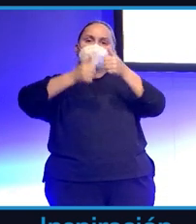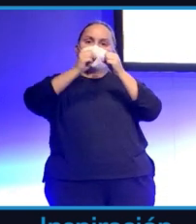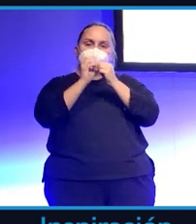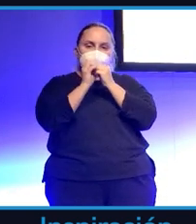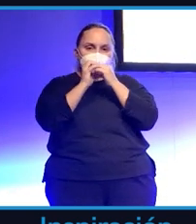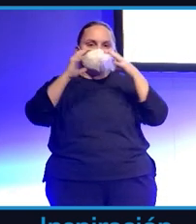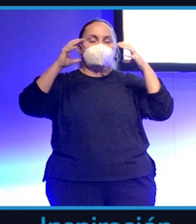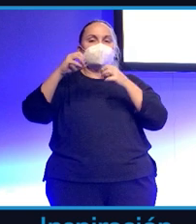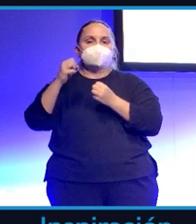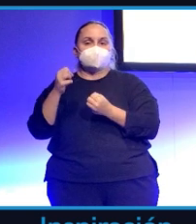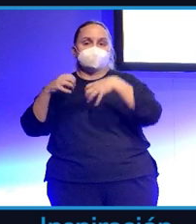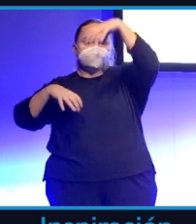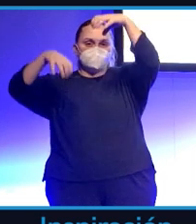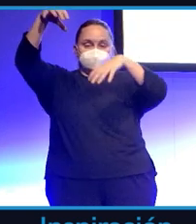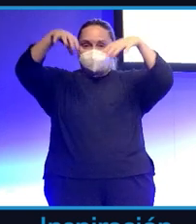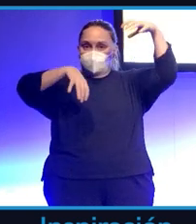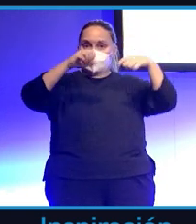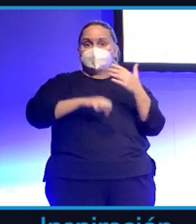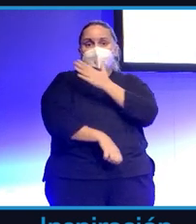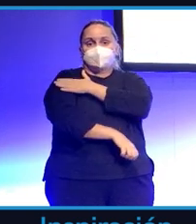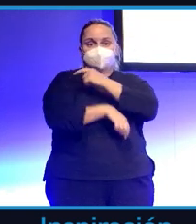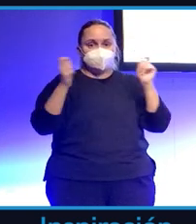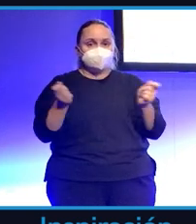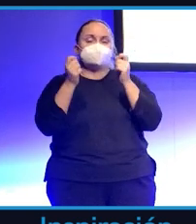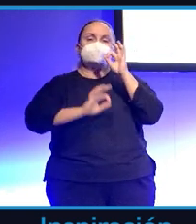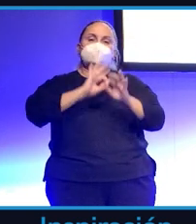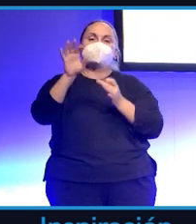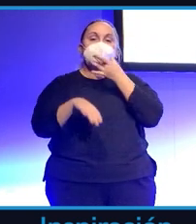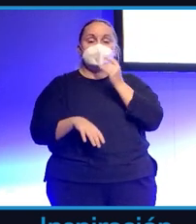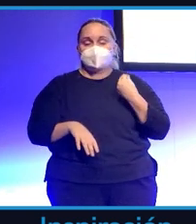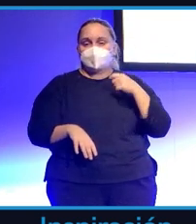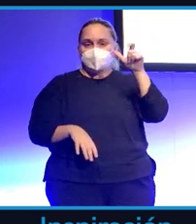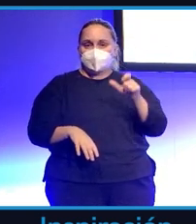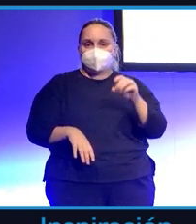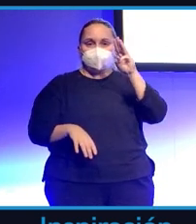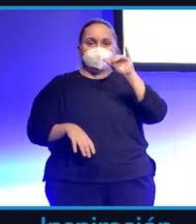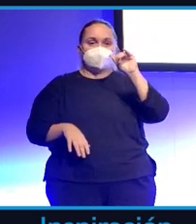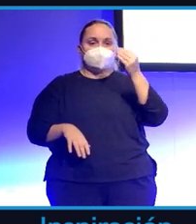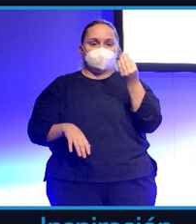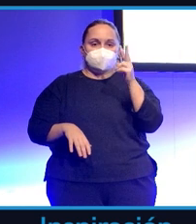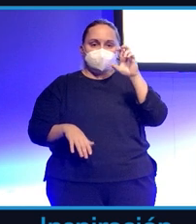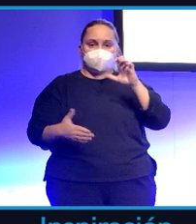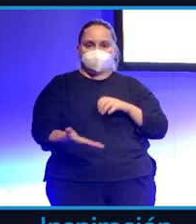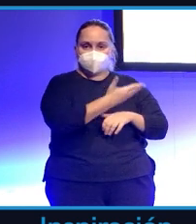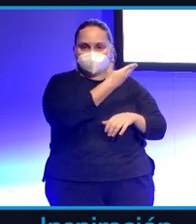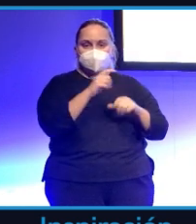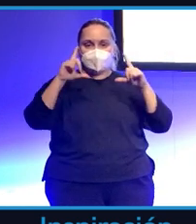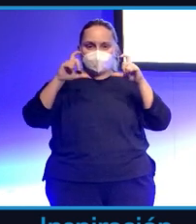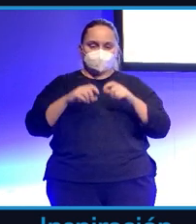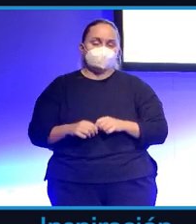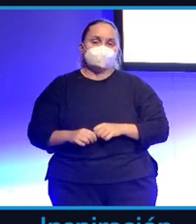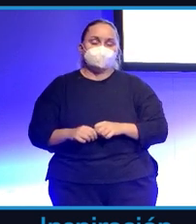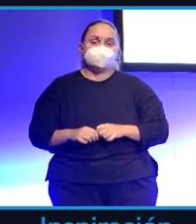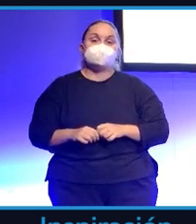apadrinada por Piqué. Tan solo, bueno, pues aclarar que ya van a participar en las